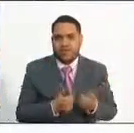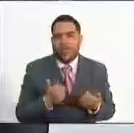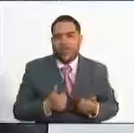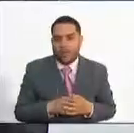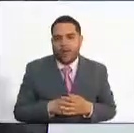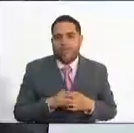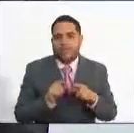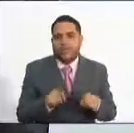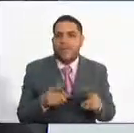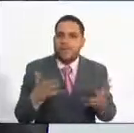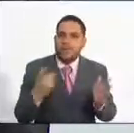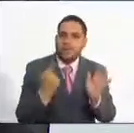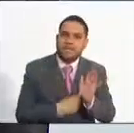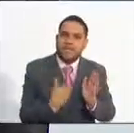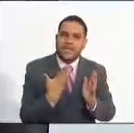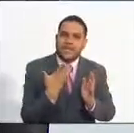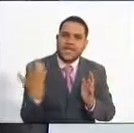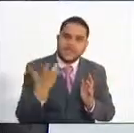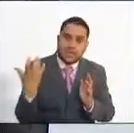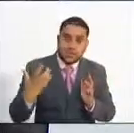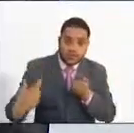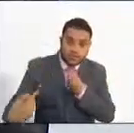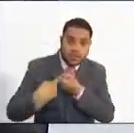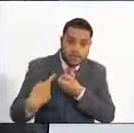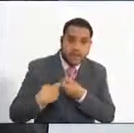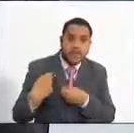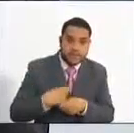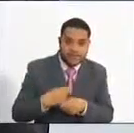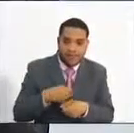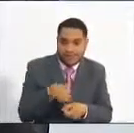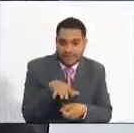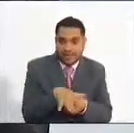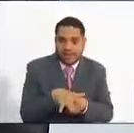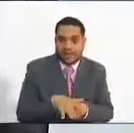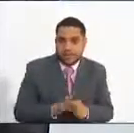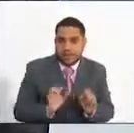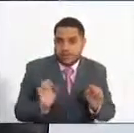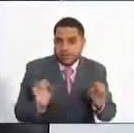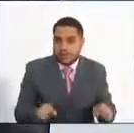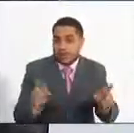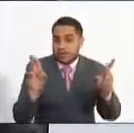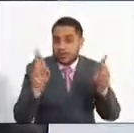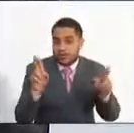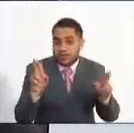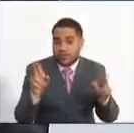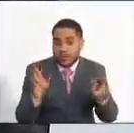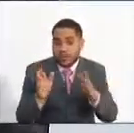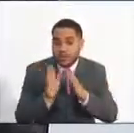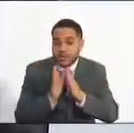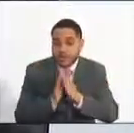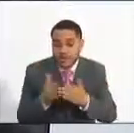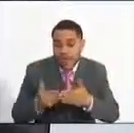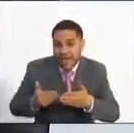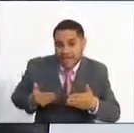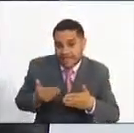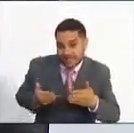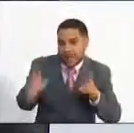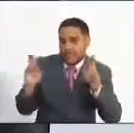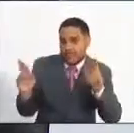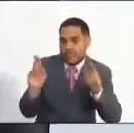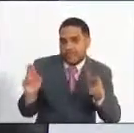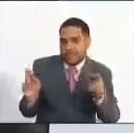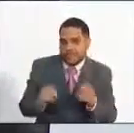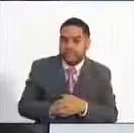alrededor de unos 1.500 empleos vacantes, que esperamos ahora, antes de que finalice este año, poderlas igualmente